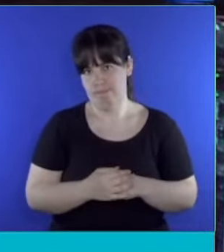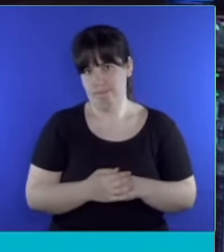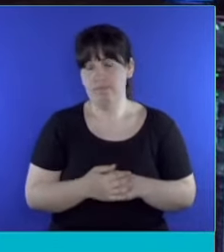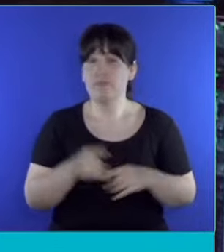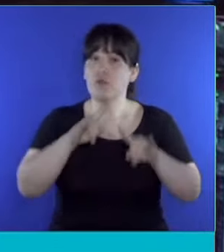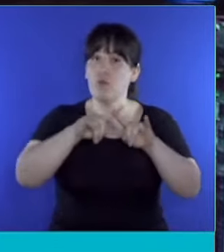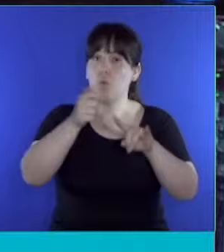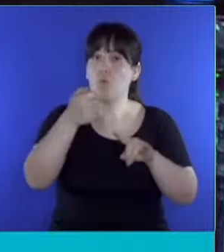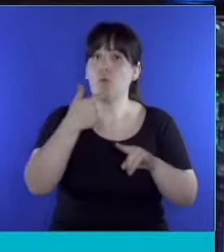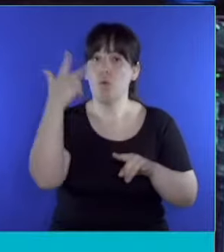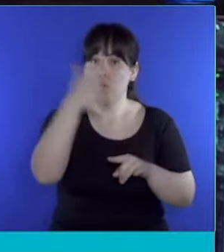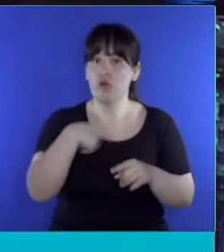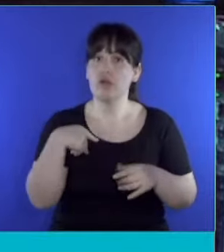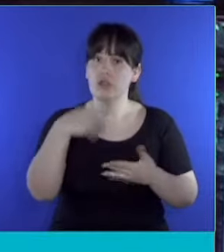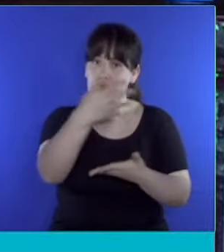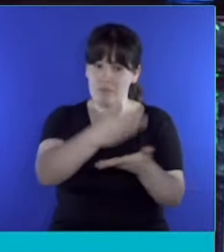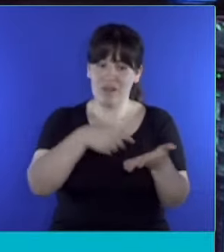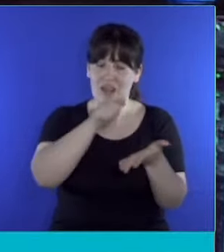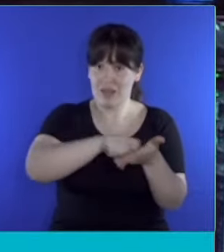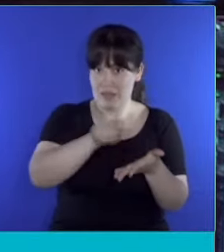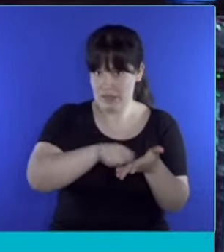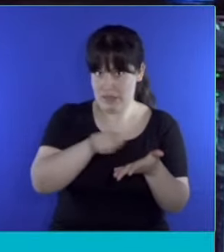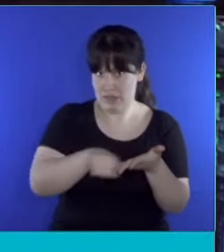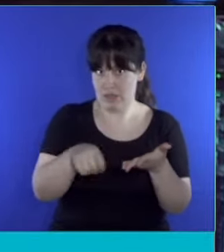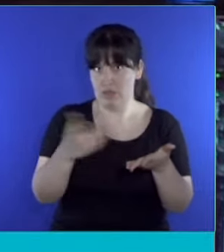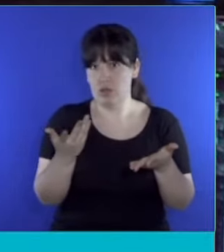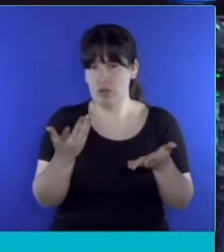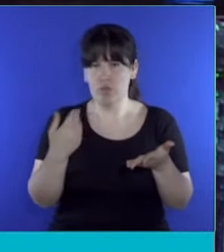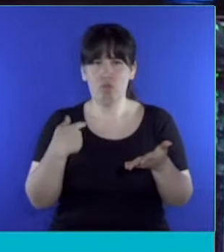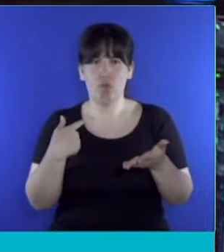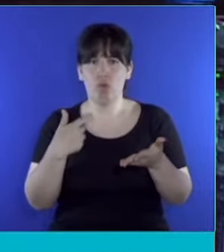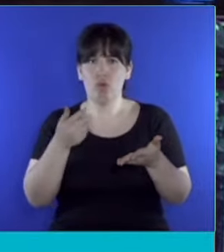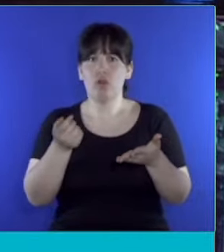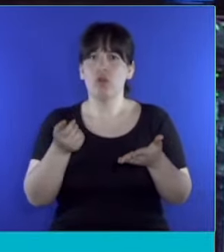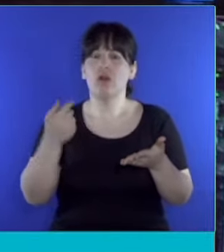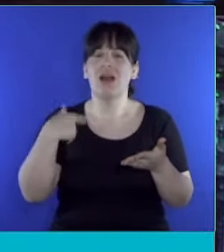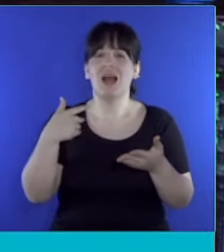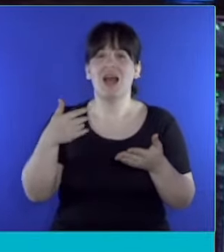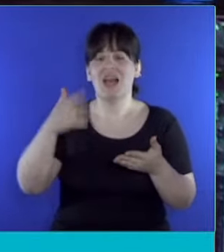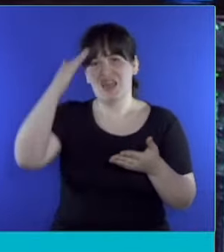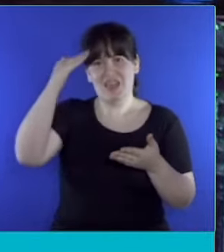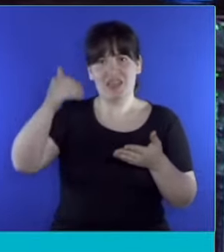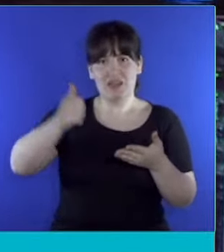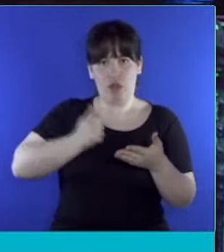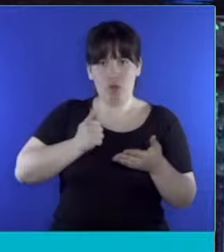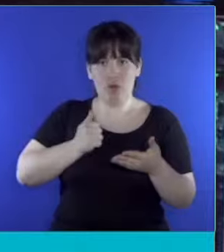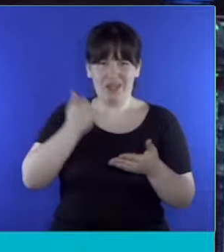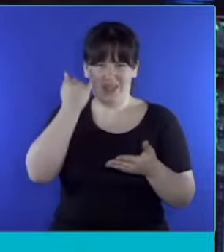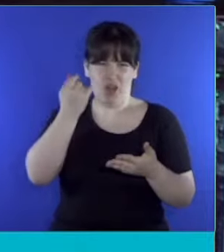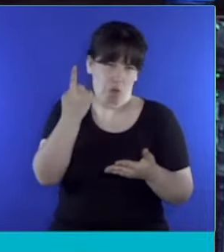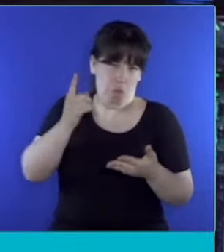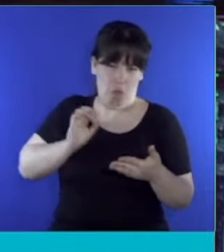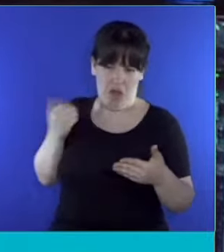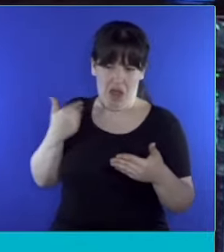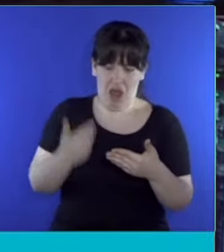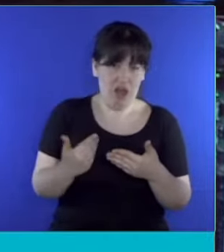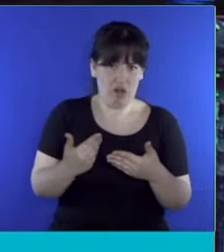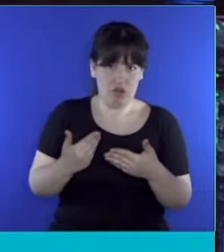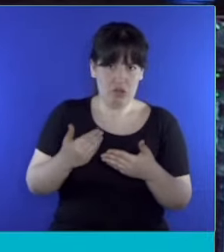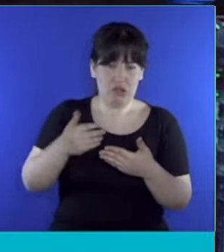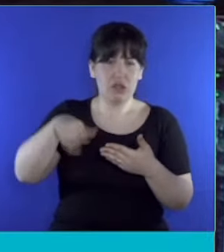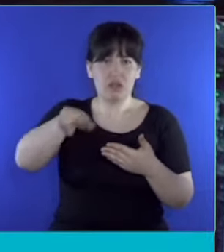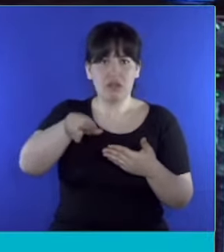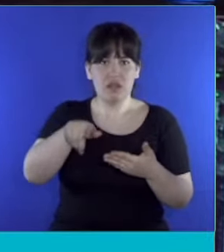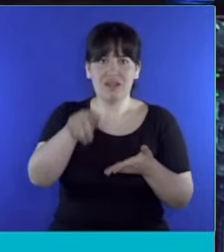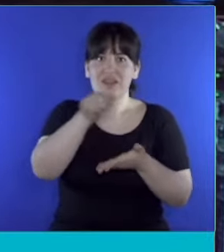Rodolfo Walsh escribió una carta al año, o cuando cumplió un año, la dictadura militar, y por esa carta